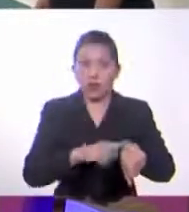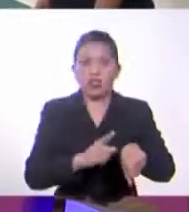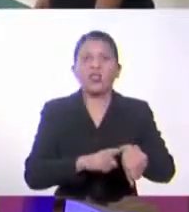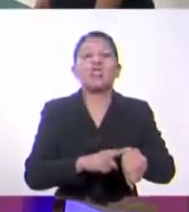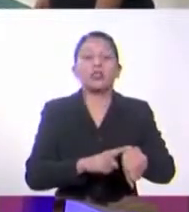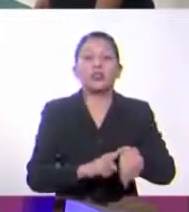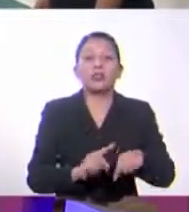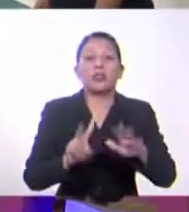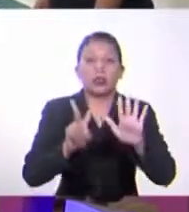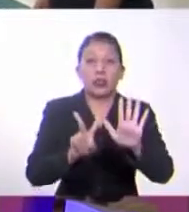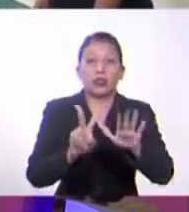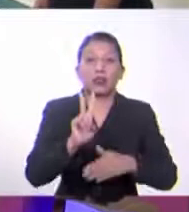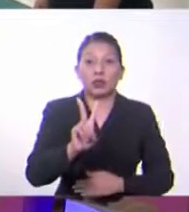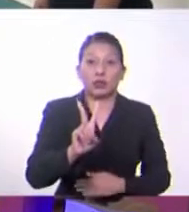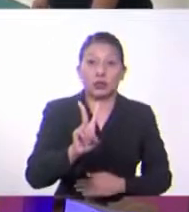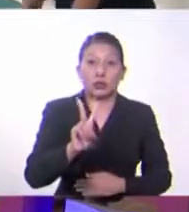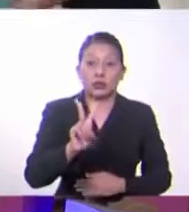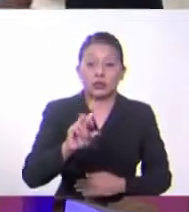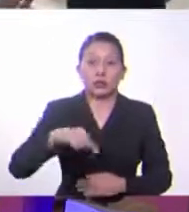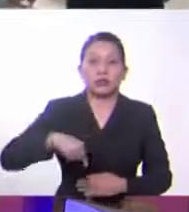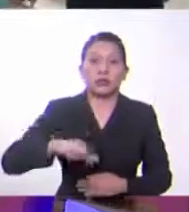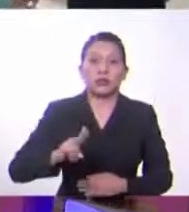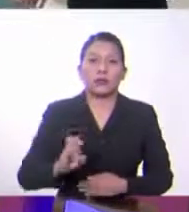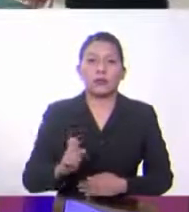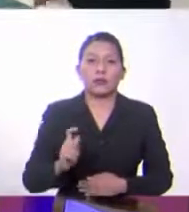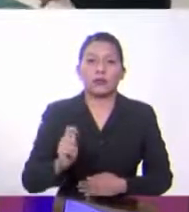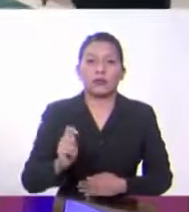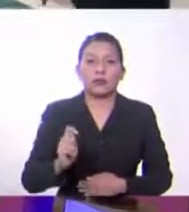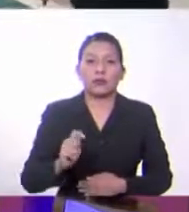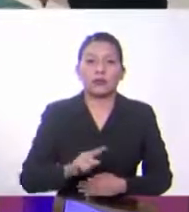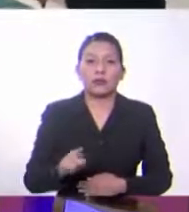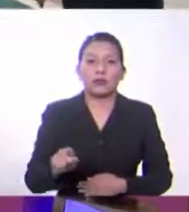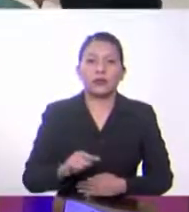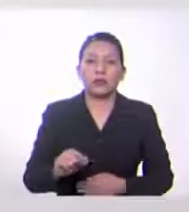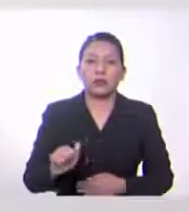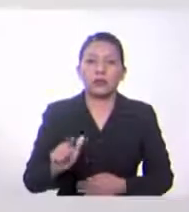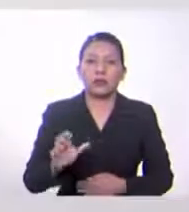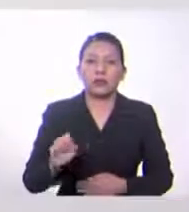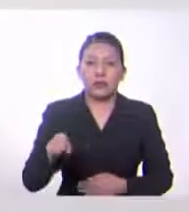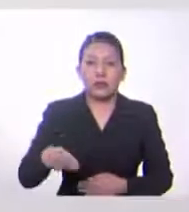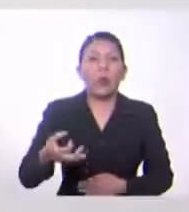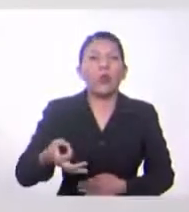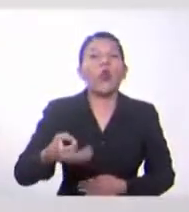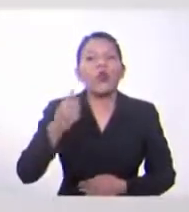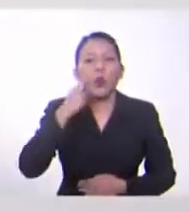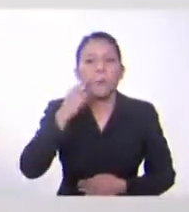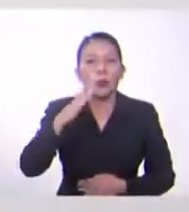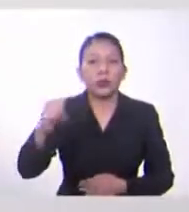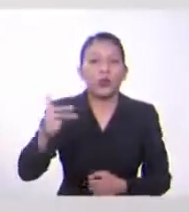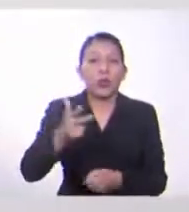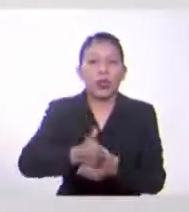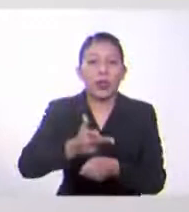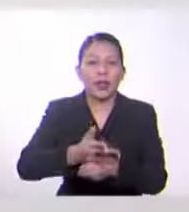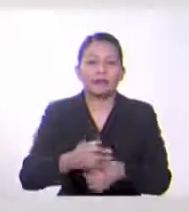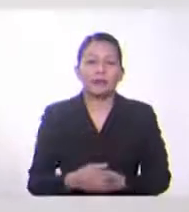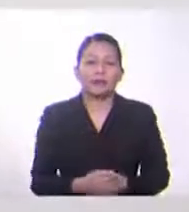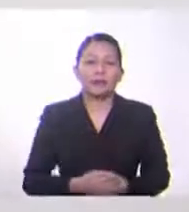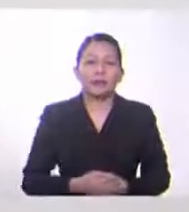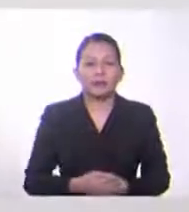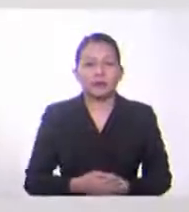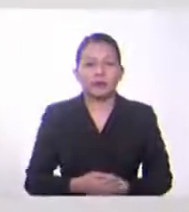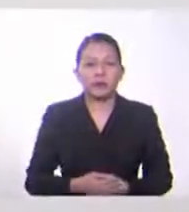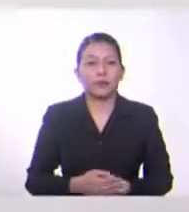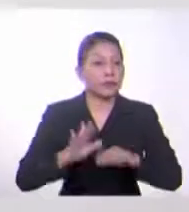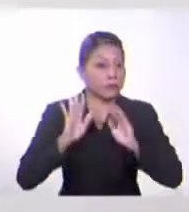72 quetzales. Así que, a colocar por acá mis 72 quetzales.